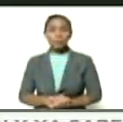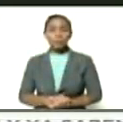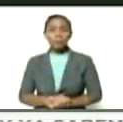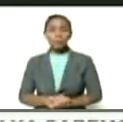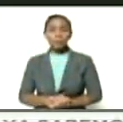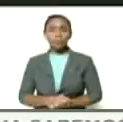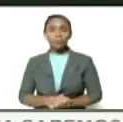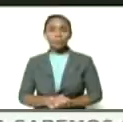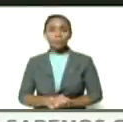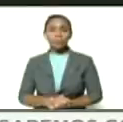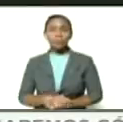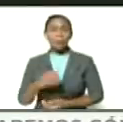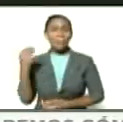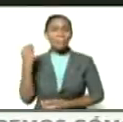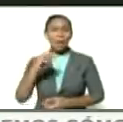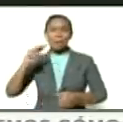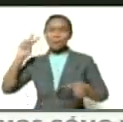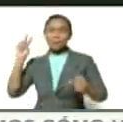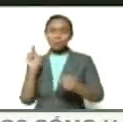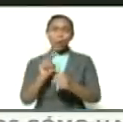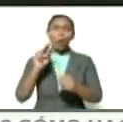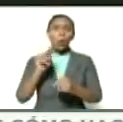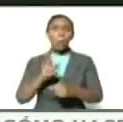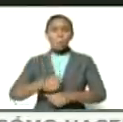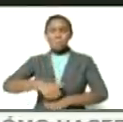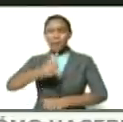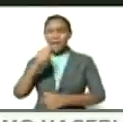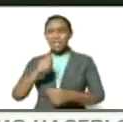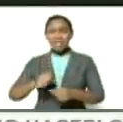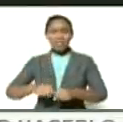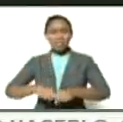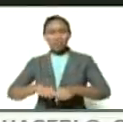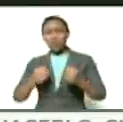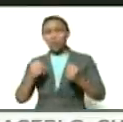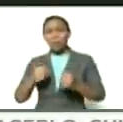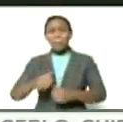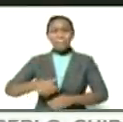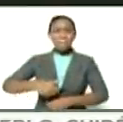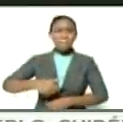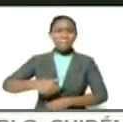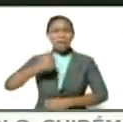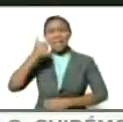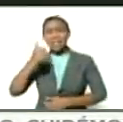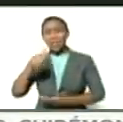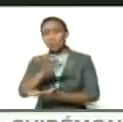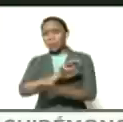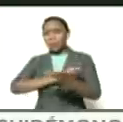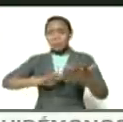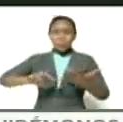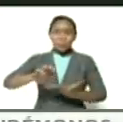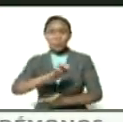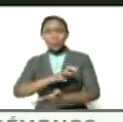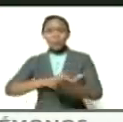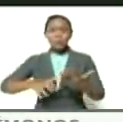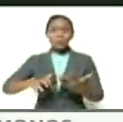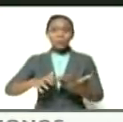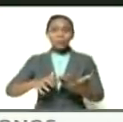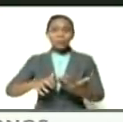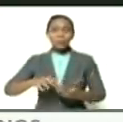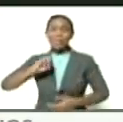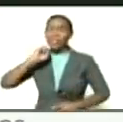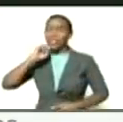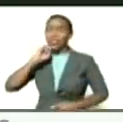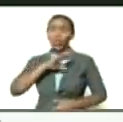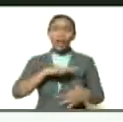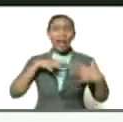más violentos más cruentos más destructivos de todas